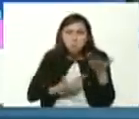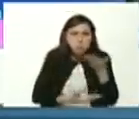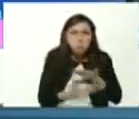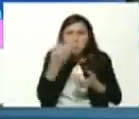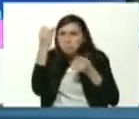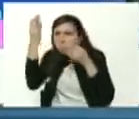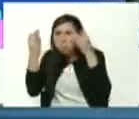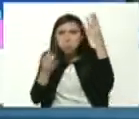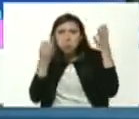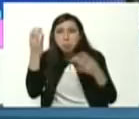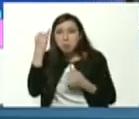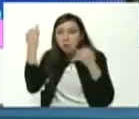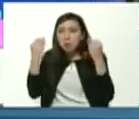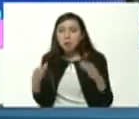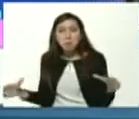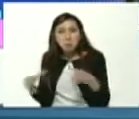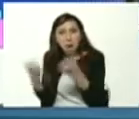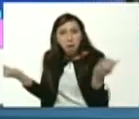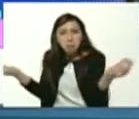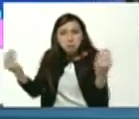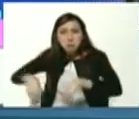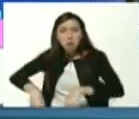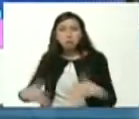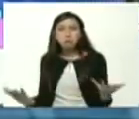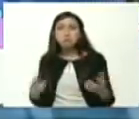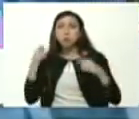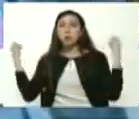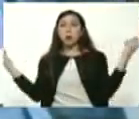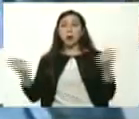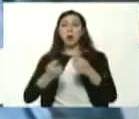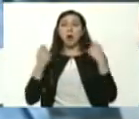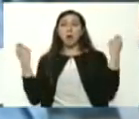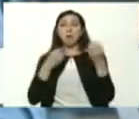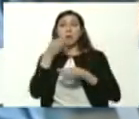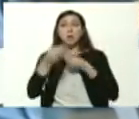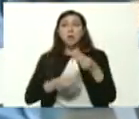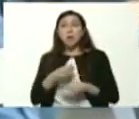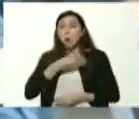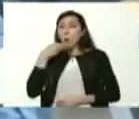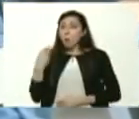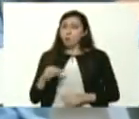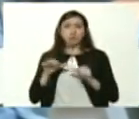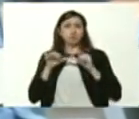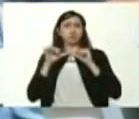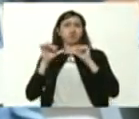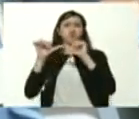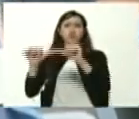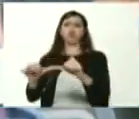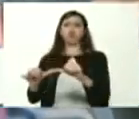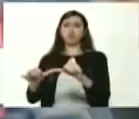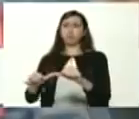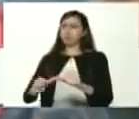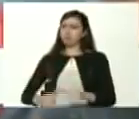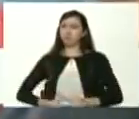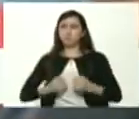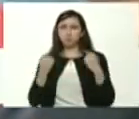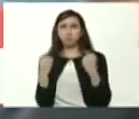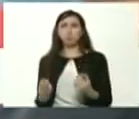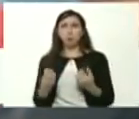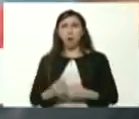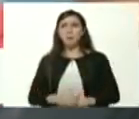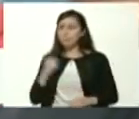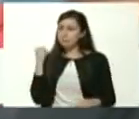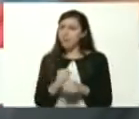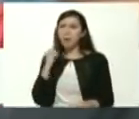ideas organizan con campañas cosas la juventud tiene que mantenerse mira con la chispa viva pon